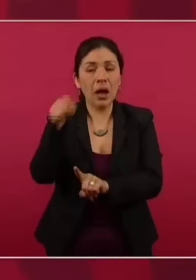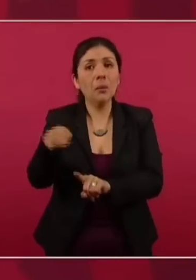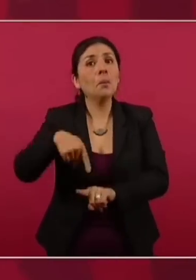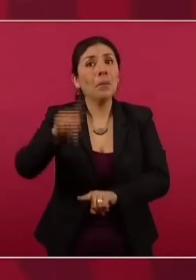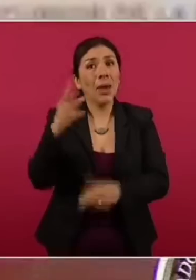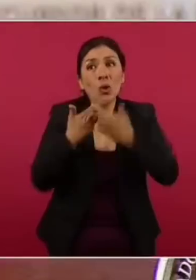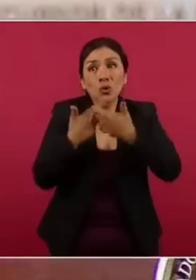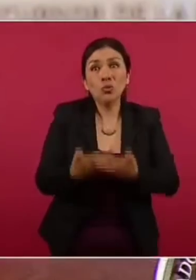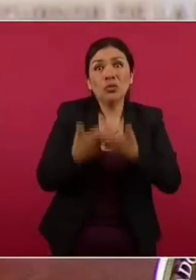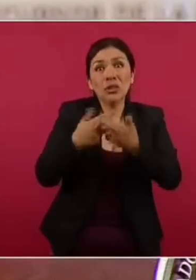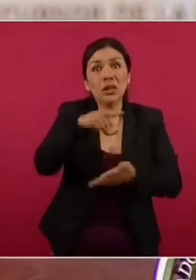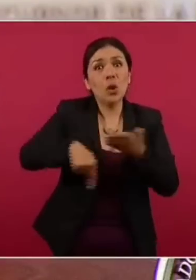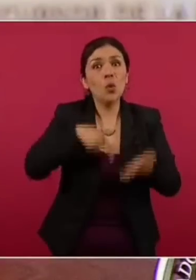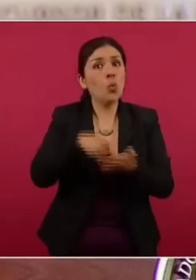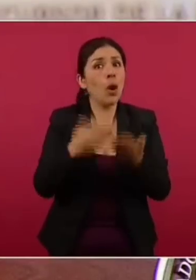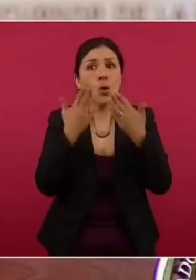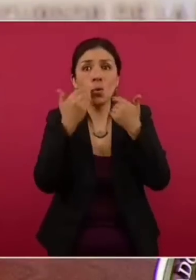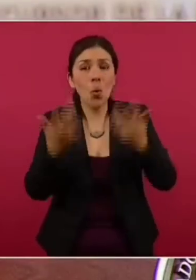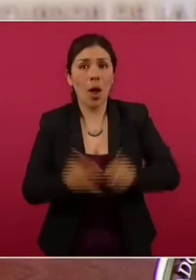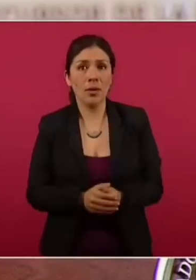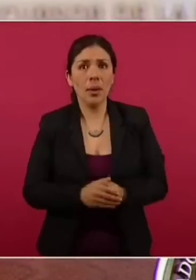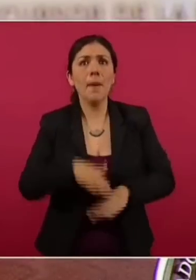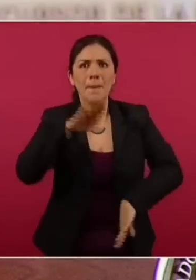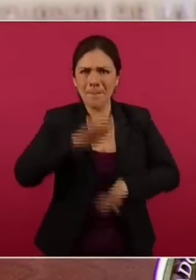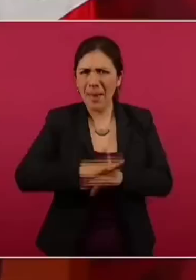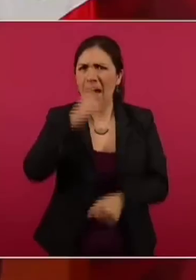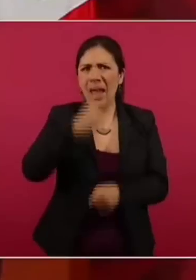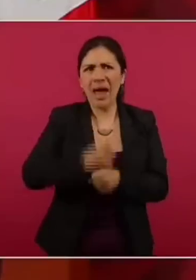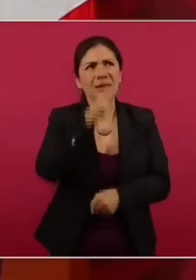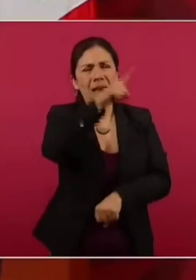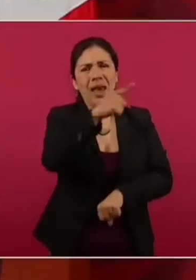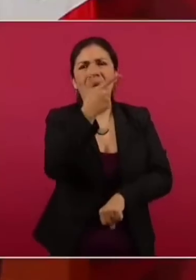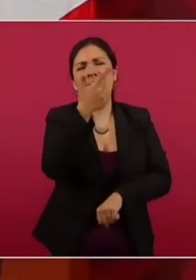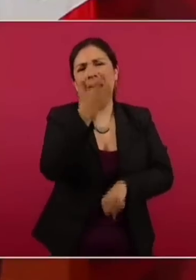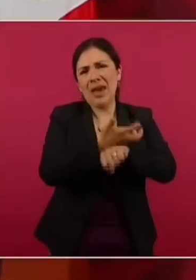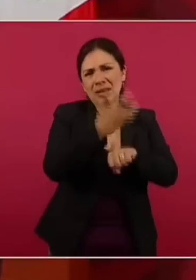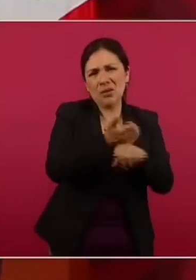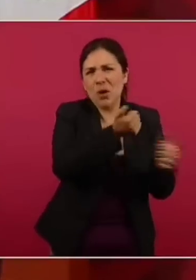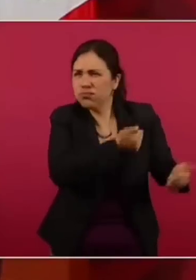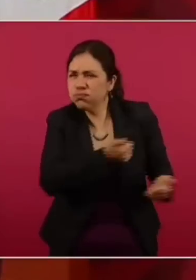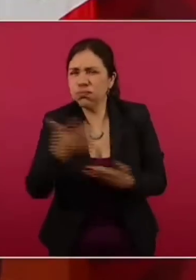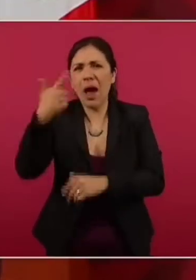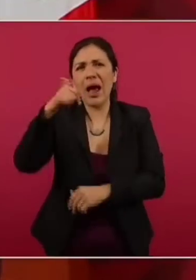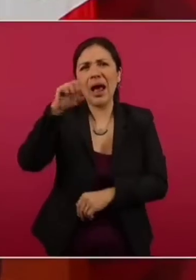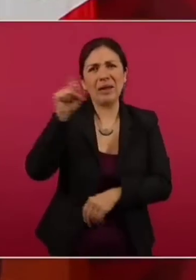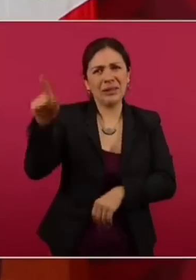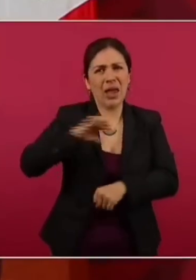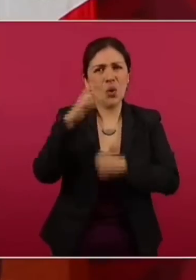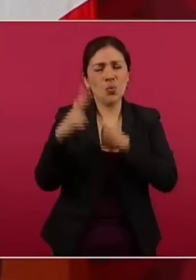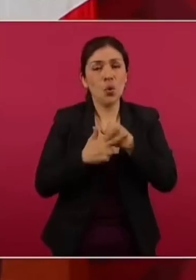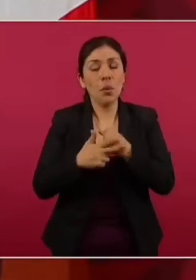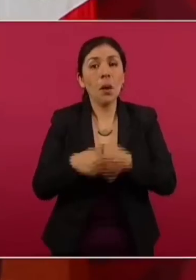Se ha incrementado la exportación de gas de Estados Unidos a Europa, pero no es